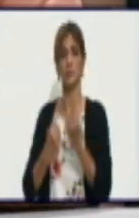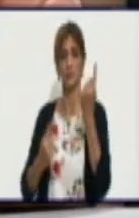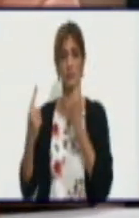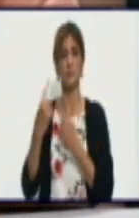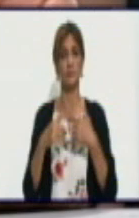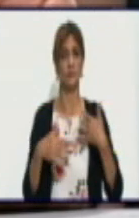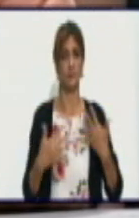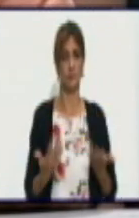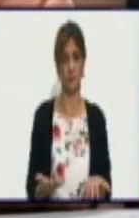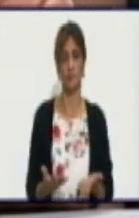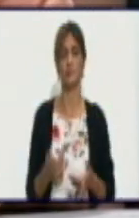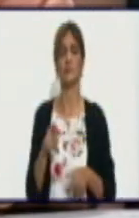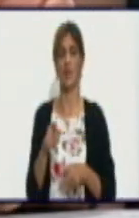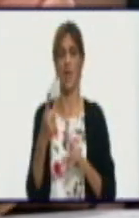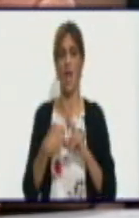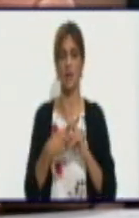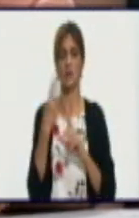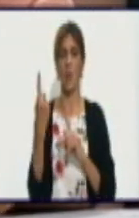adquiriendo nuestros productores.